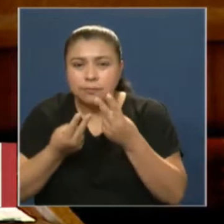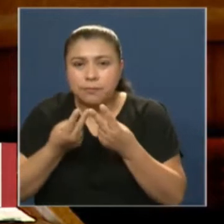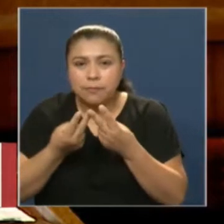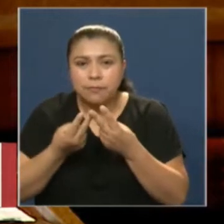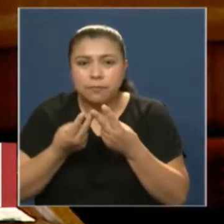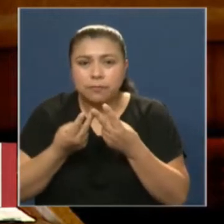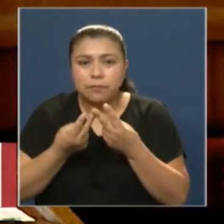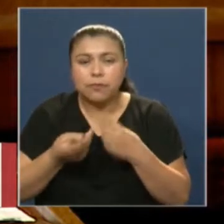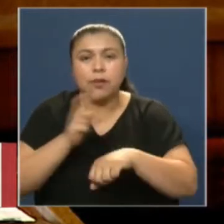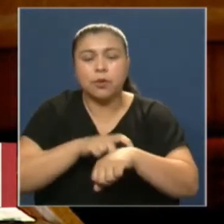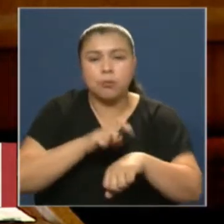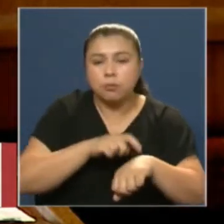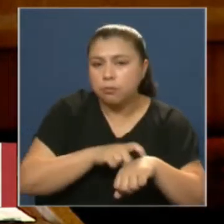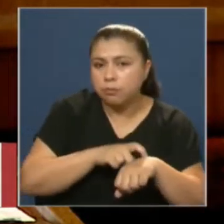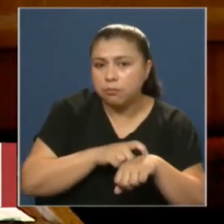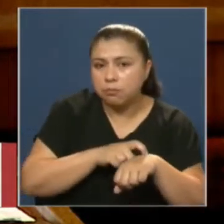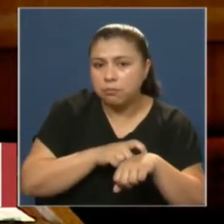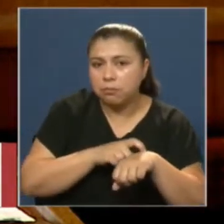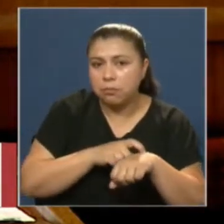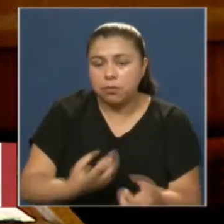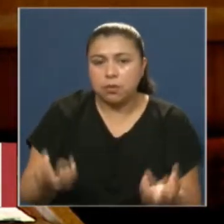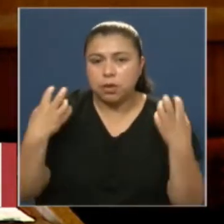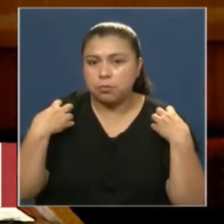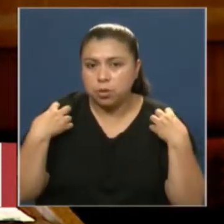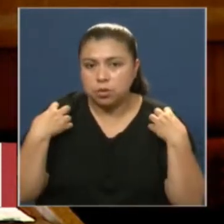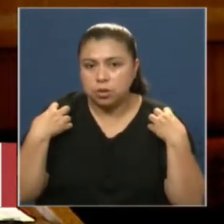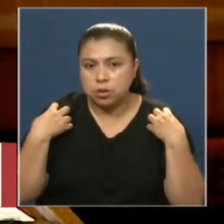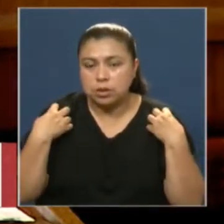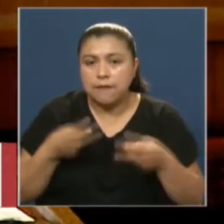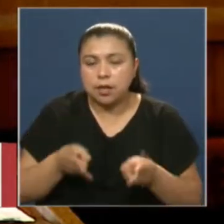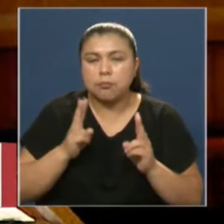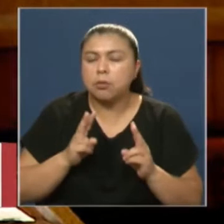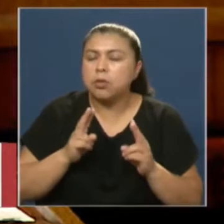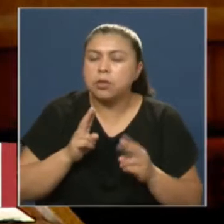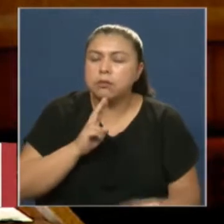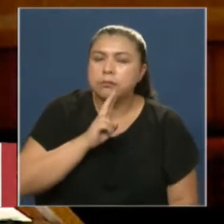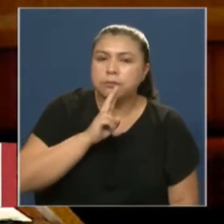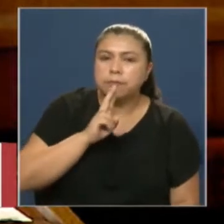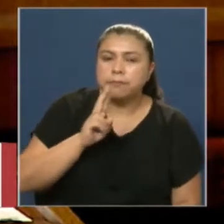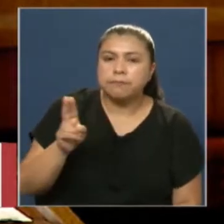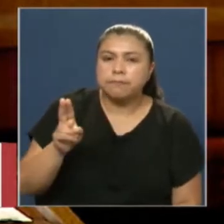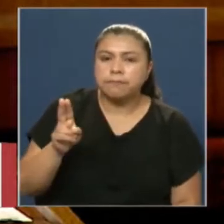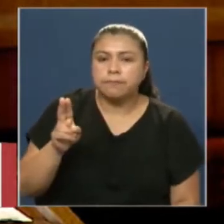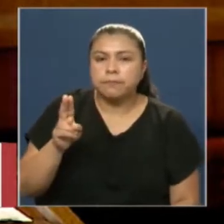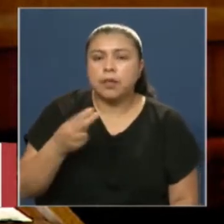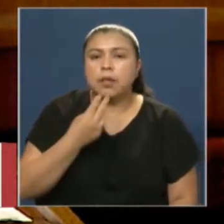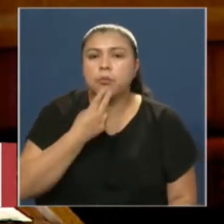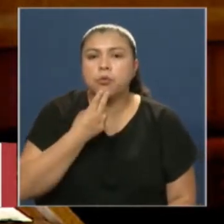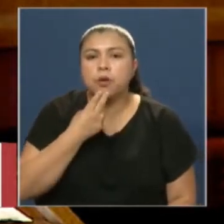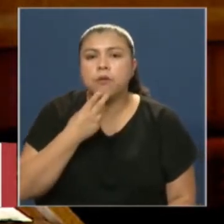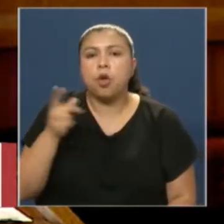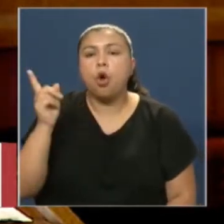llegó la hora de hacerse cargo de las herramientas que permiten responder ante hechos como los que hemos vivido en los